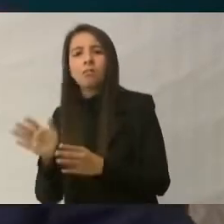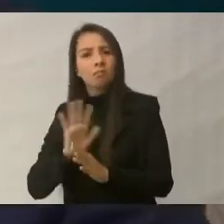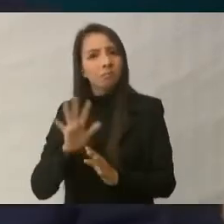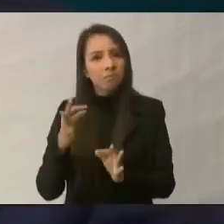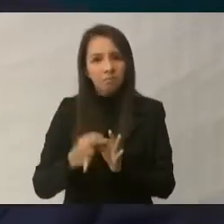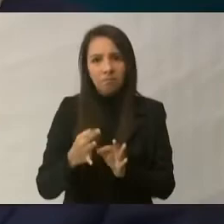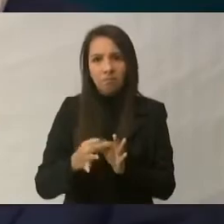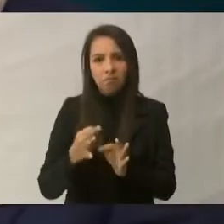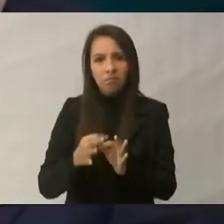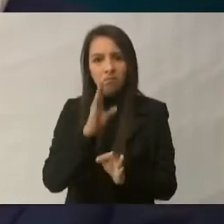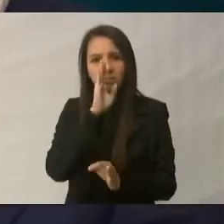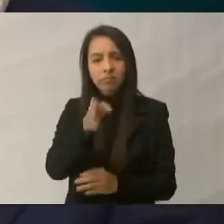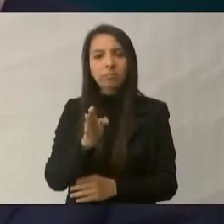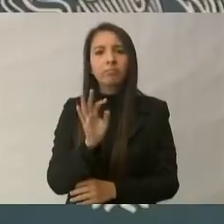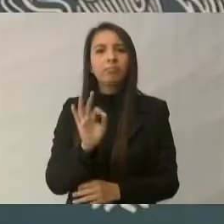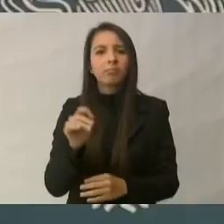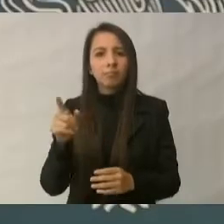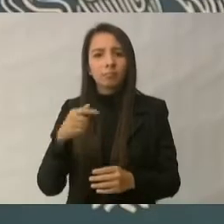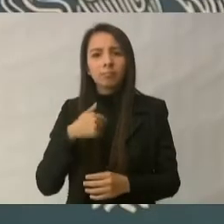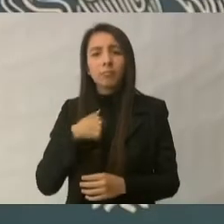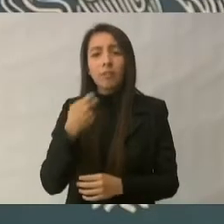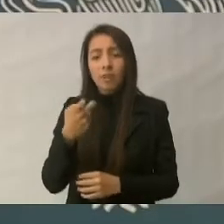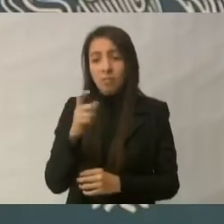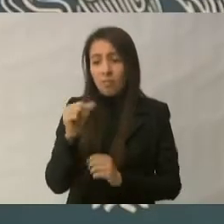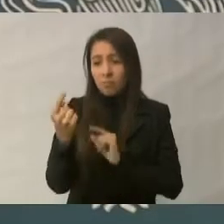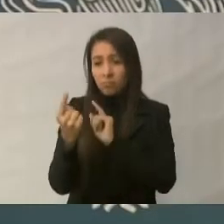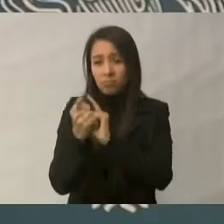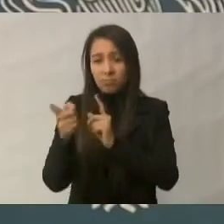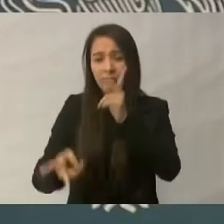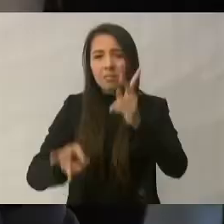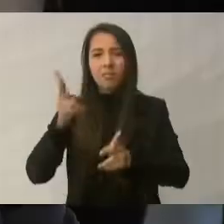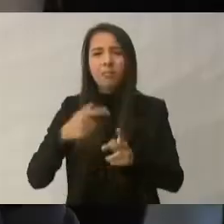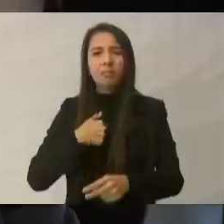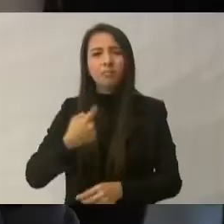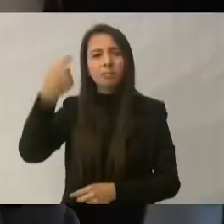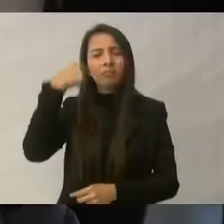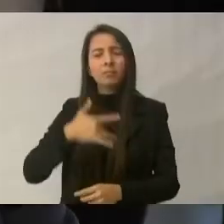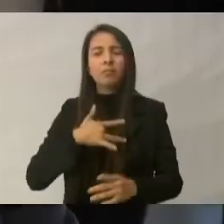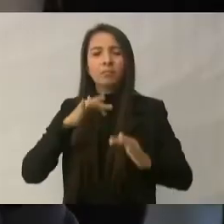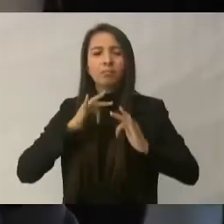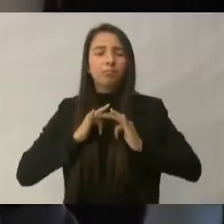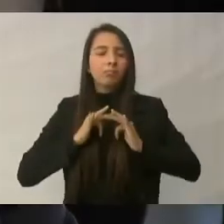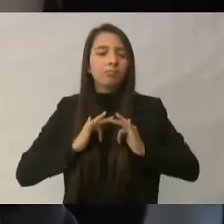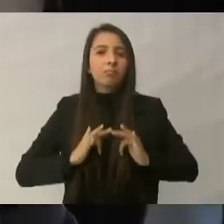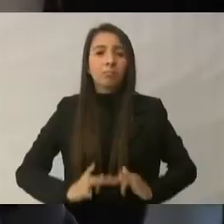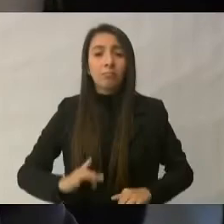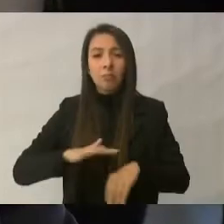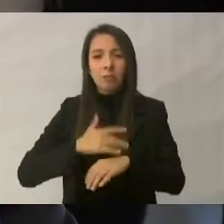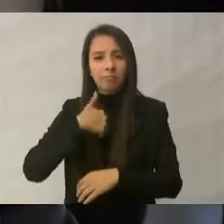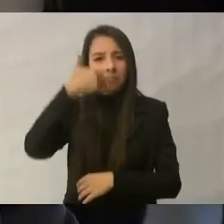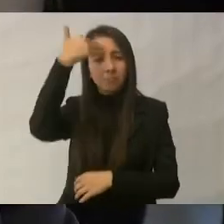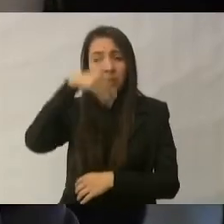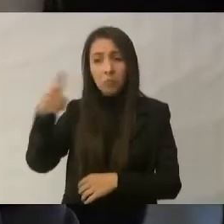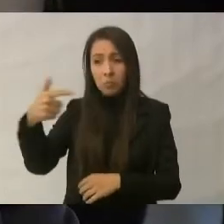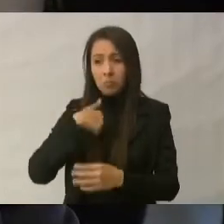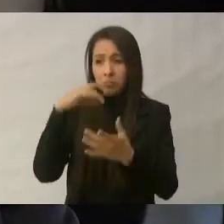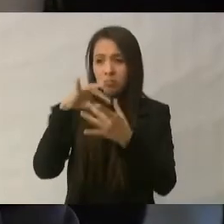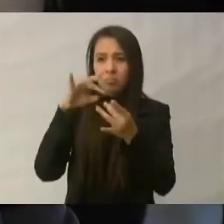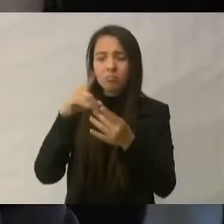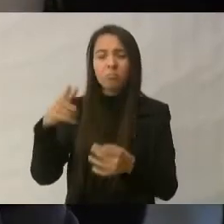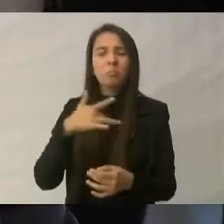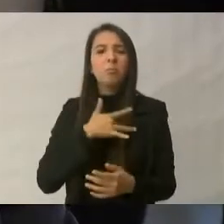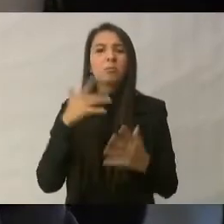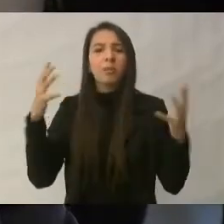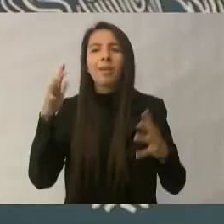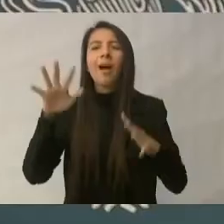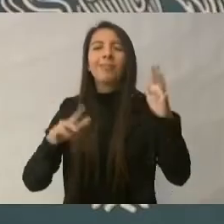Entonces, a mí me da mucha tranquilidad cuando platico con usted, señor presidente, porque sé que lo que me dice cuando me lo dice, me lo dice de corazón, aunque me regañe.